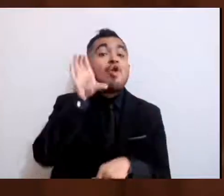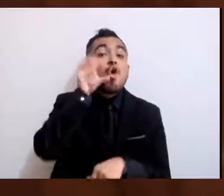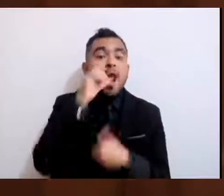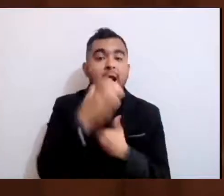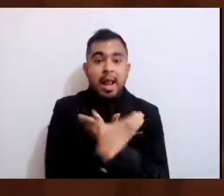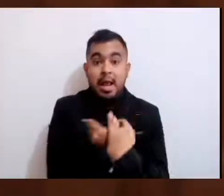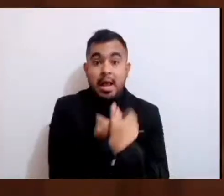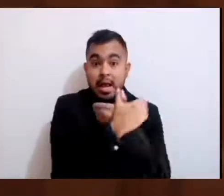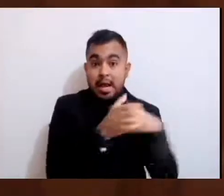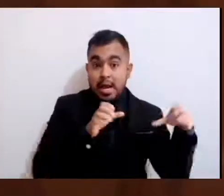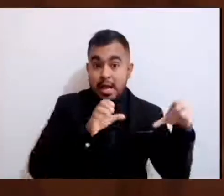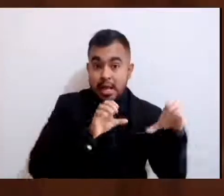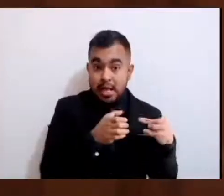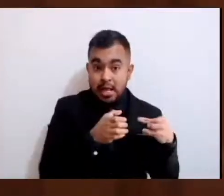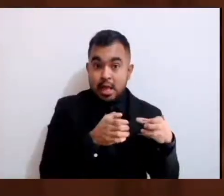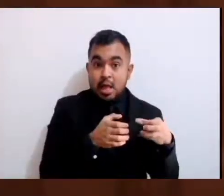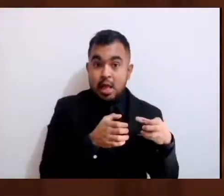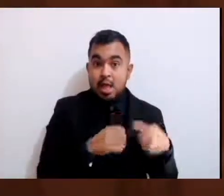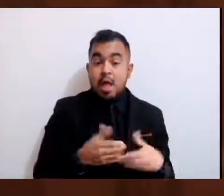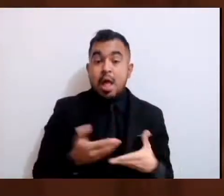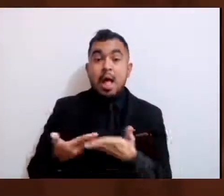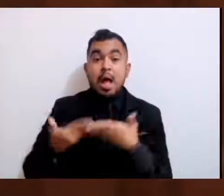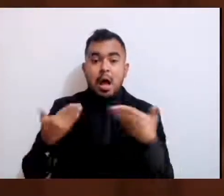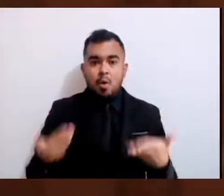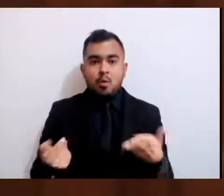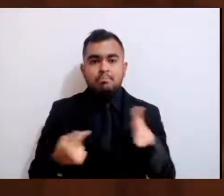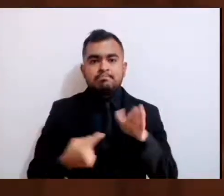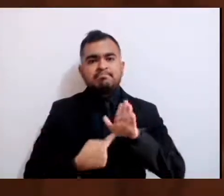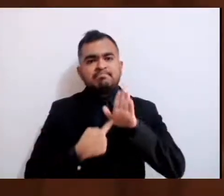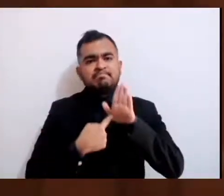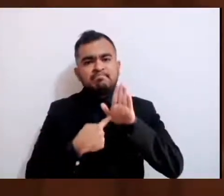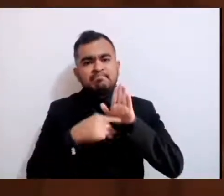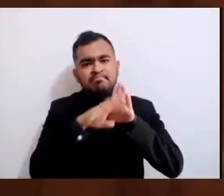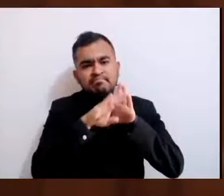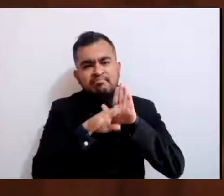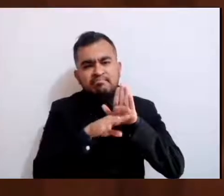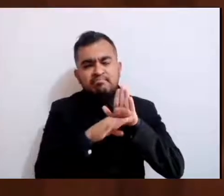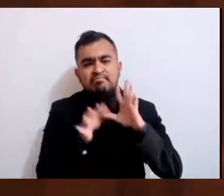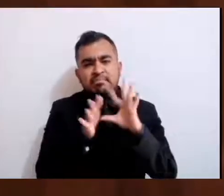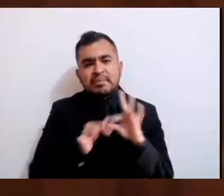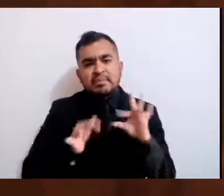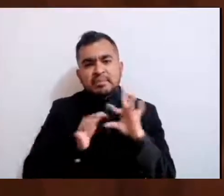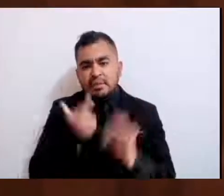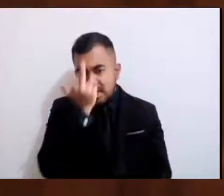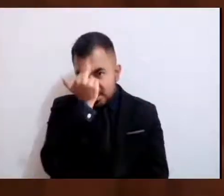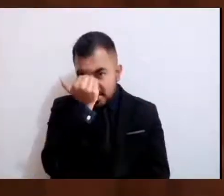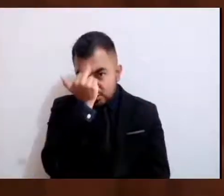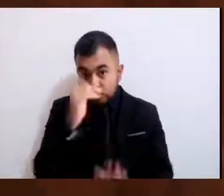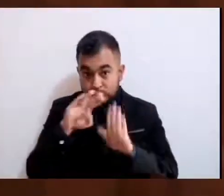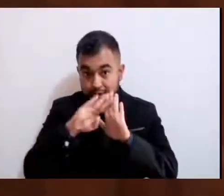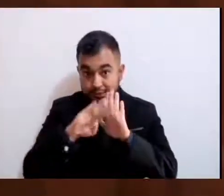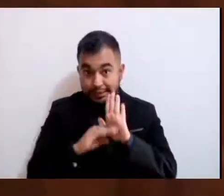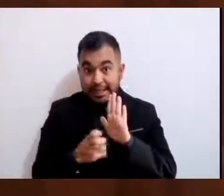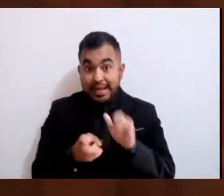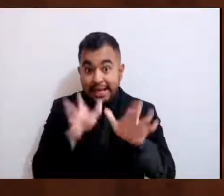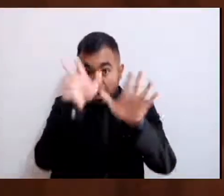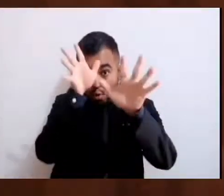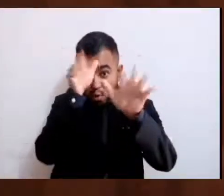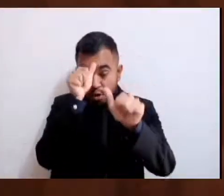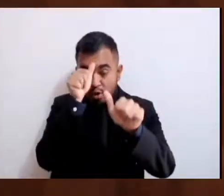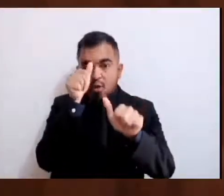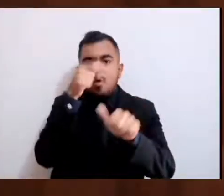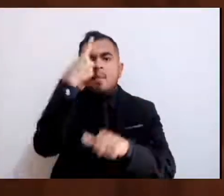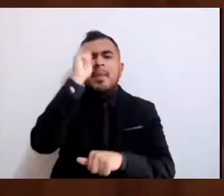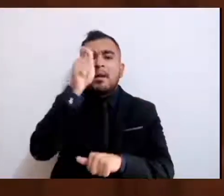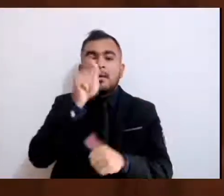hoy nuestra exposición de motivos en este punto de acuerdo es para velar los derechos